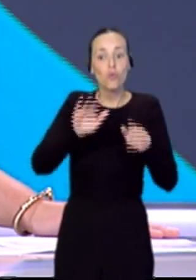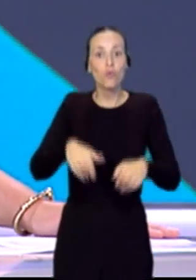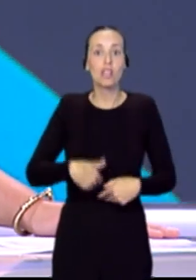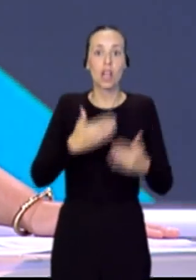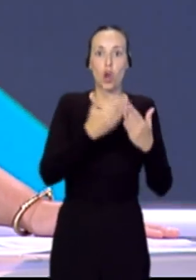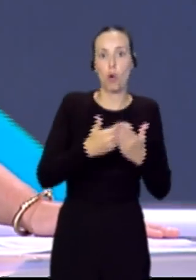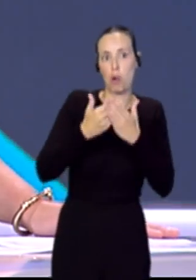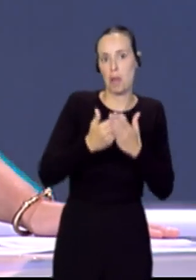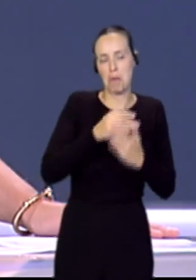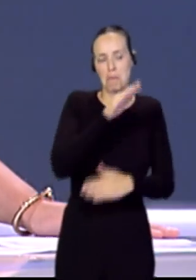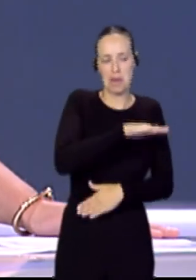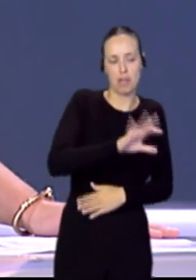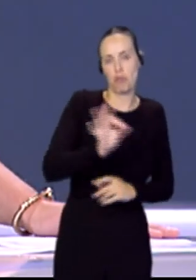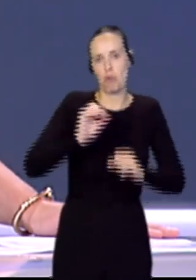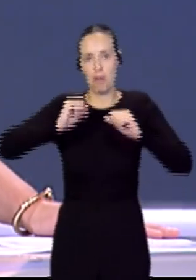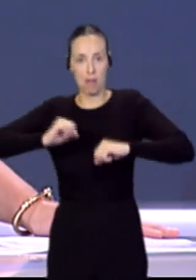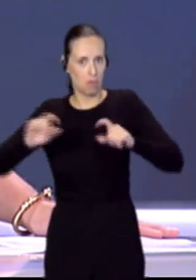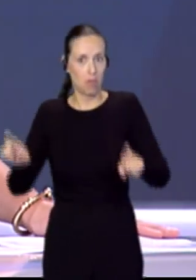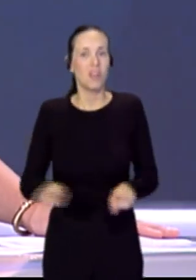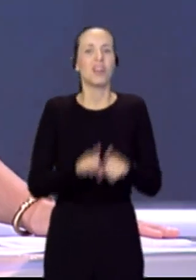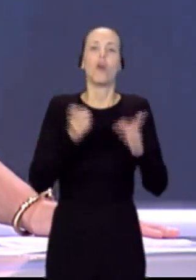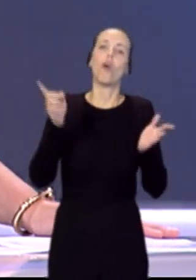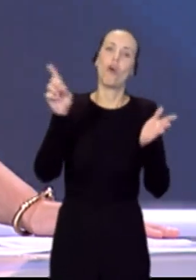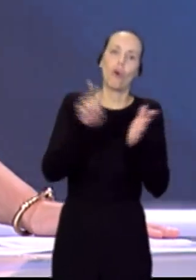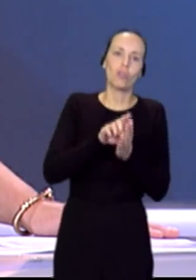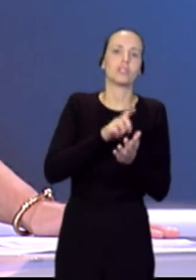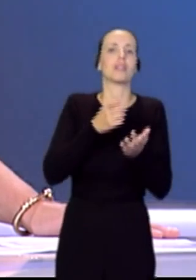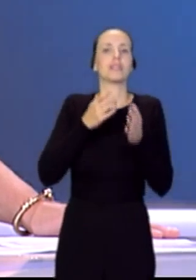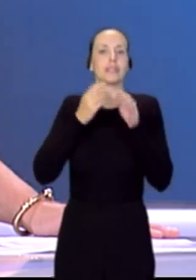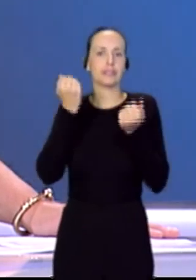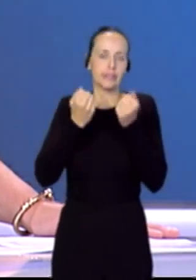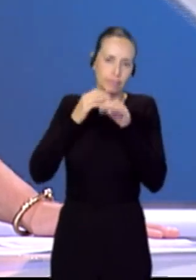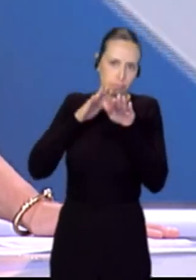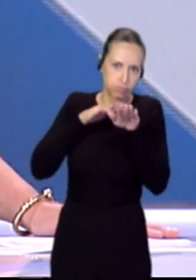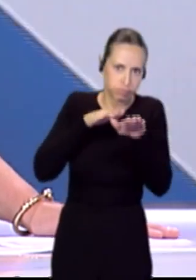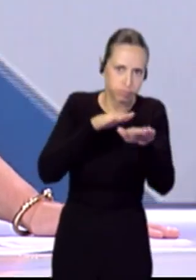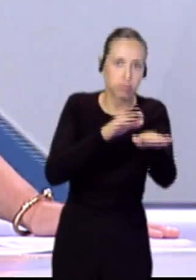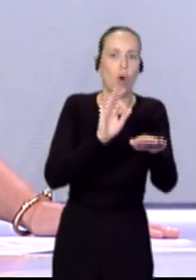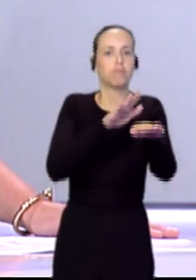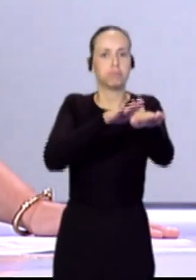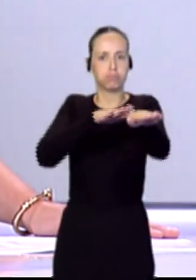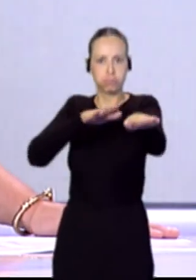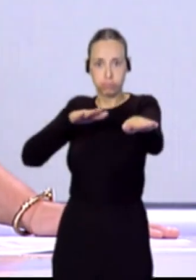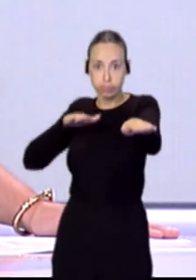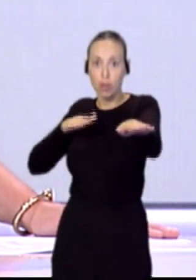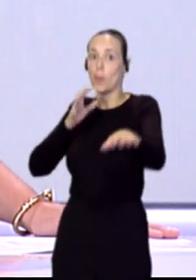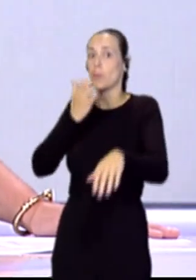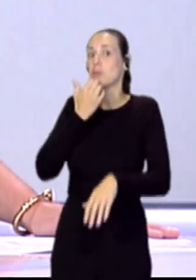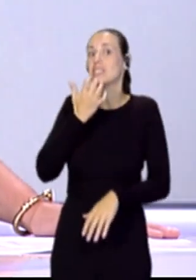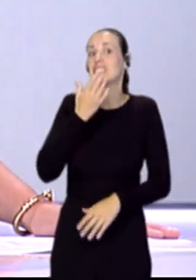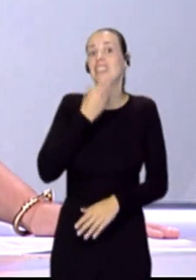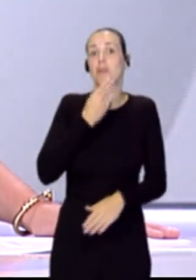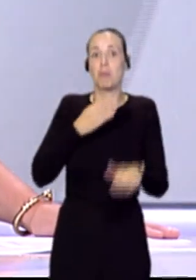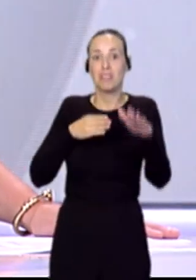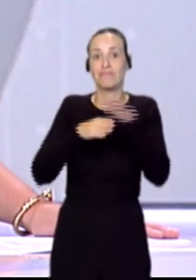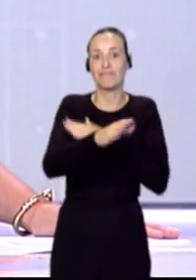un año más en ese tráfico lento, grandes retenciones en las principales entradas, por ejemplo, a las Palmas de Gran Canaria. El